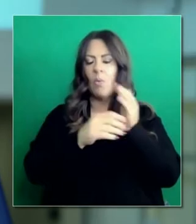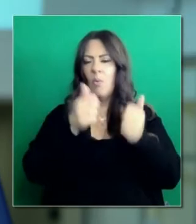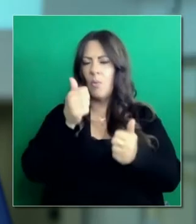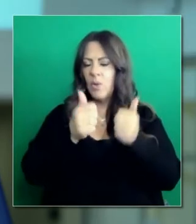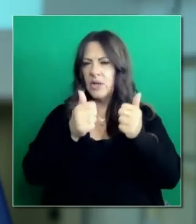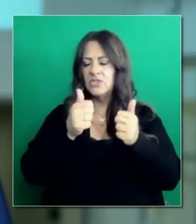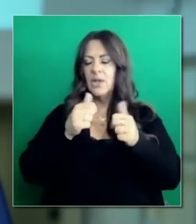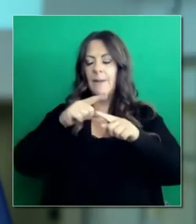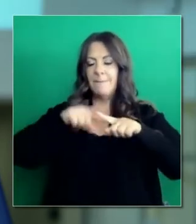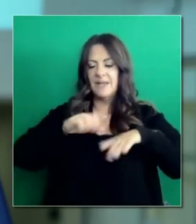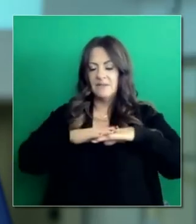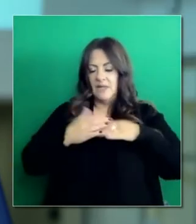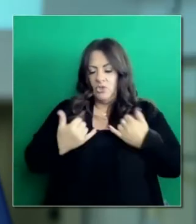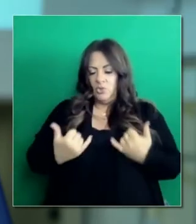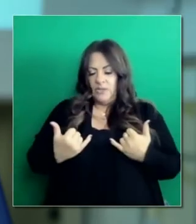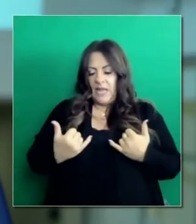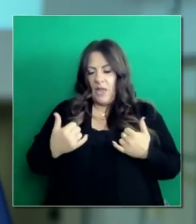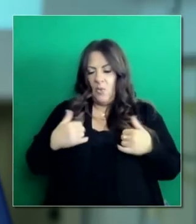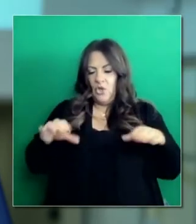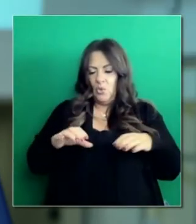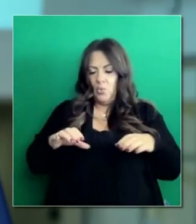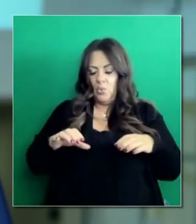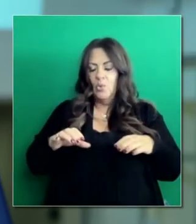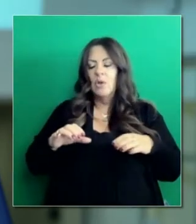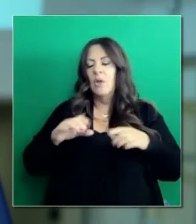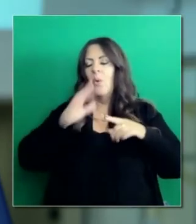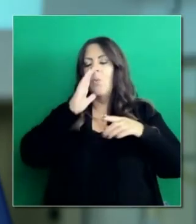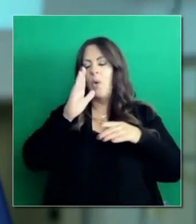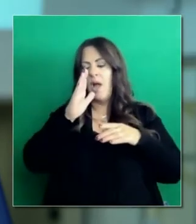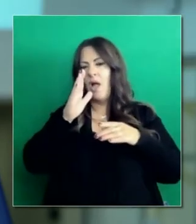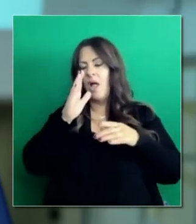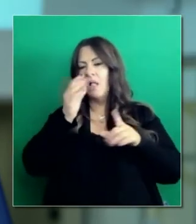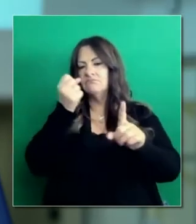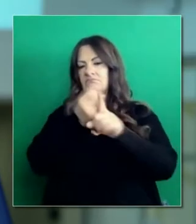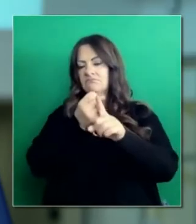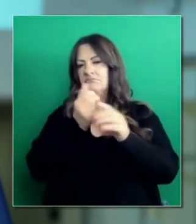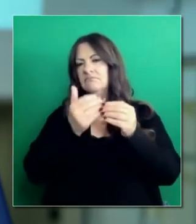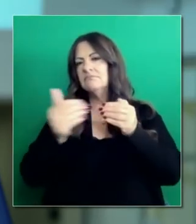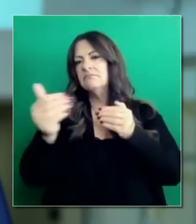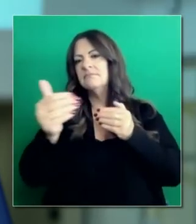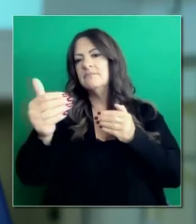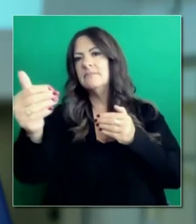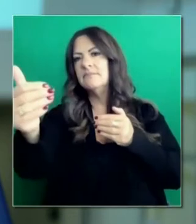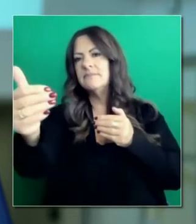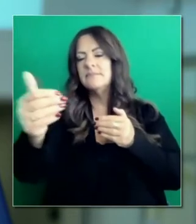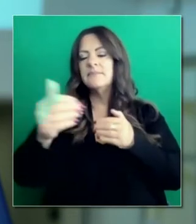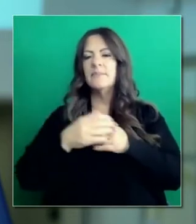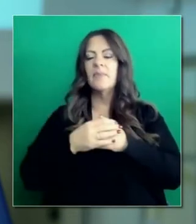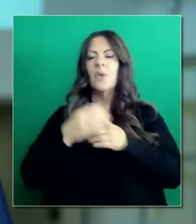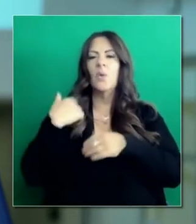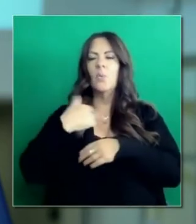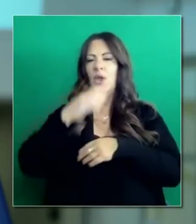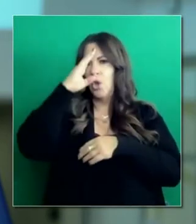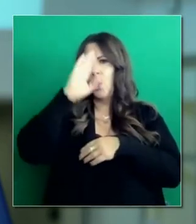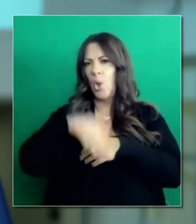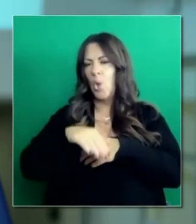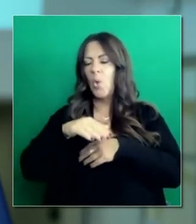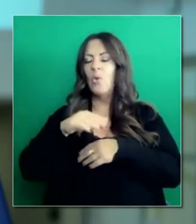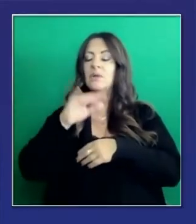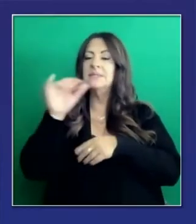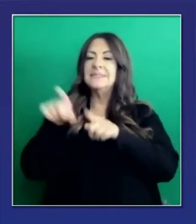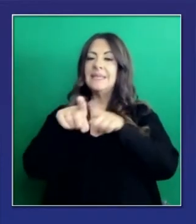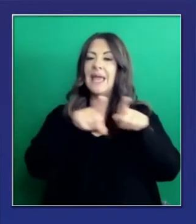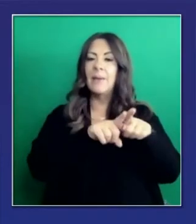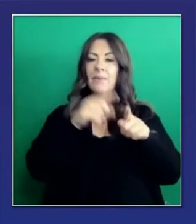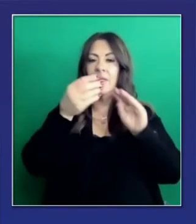condiciones actuales. Así que a medida que proyectamos hacia cuatro semanas con las cifras de hoy, puede ver los